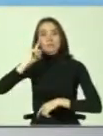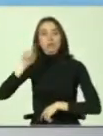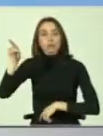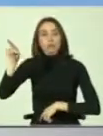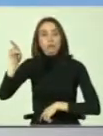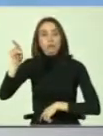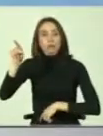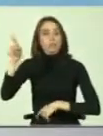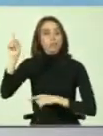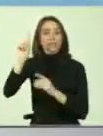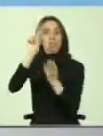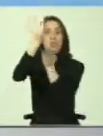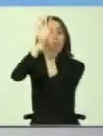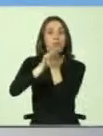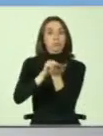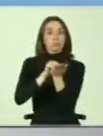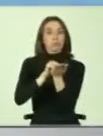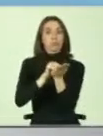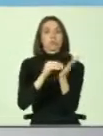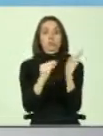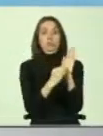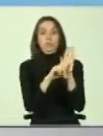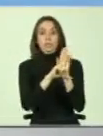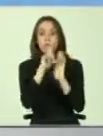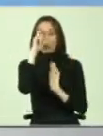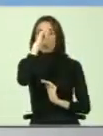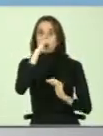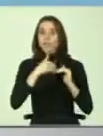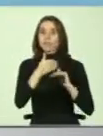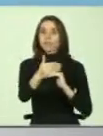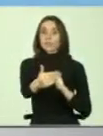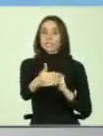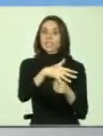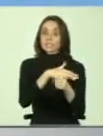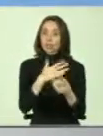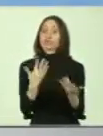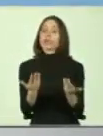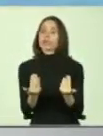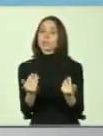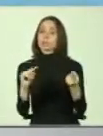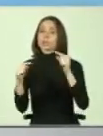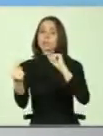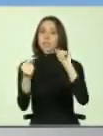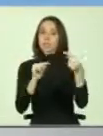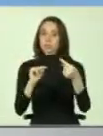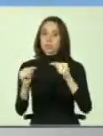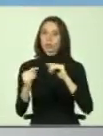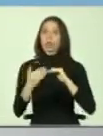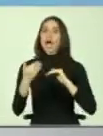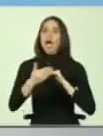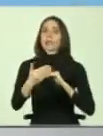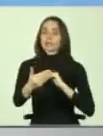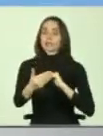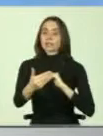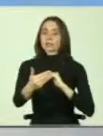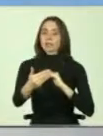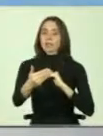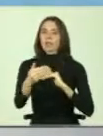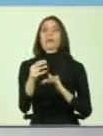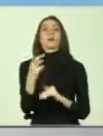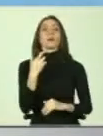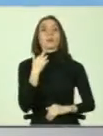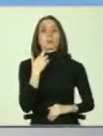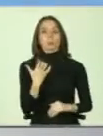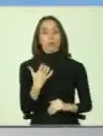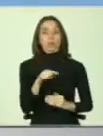vamos a seguir en una situación muy difícil. Yo creo que hay que dar la discusión, hay que avanzar en eso, porque en la medida que